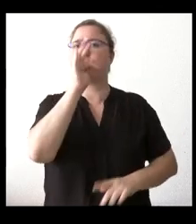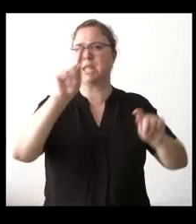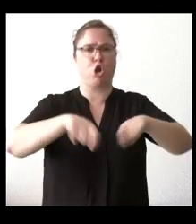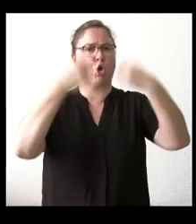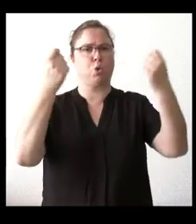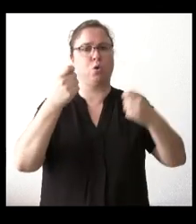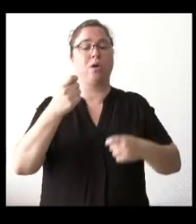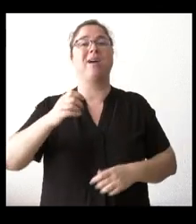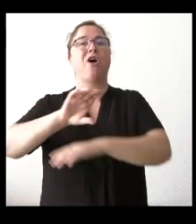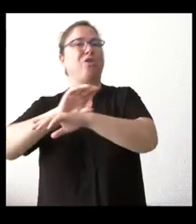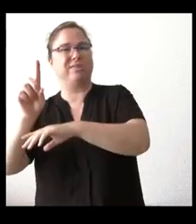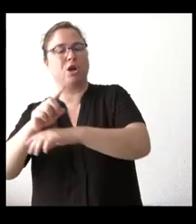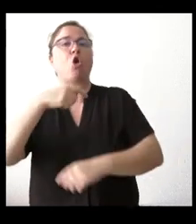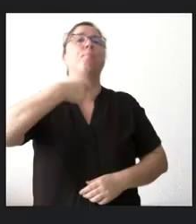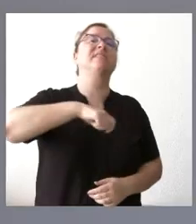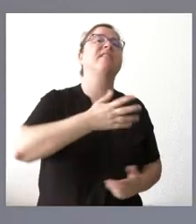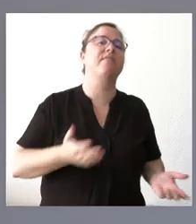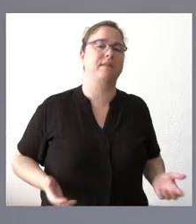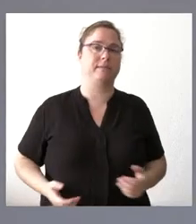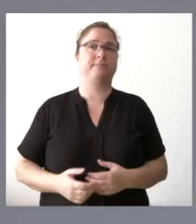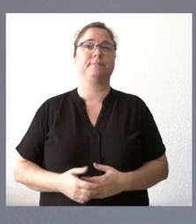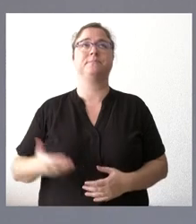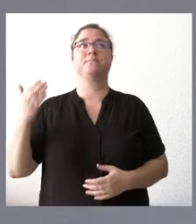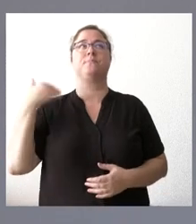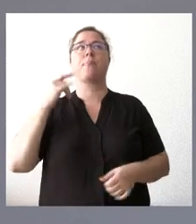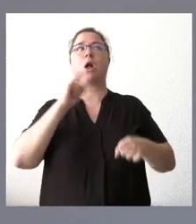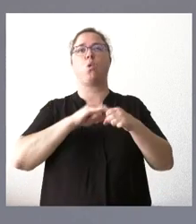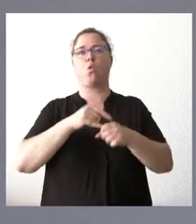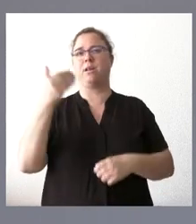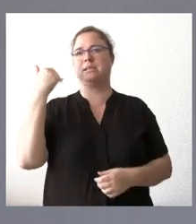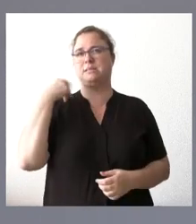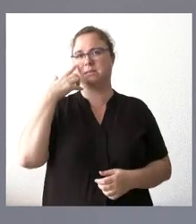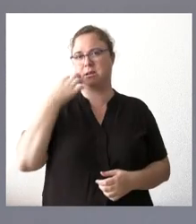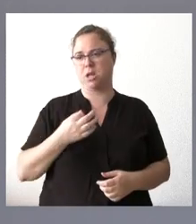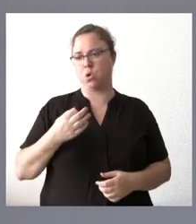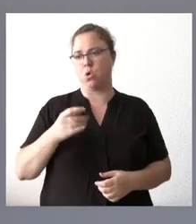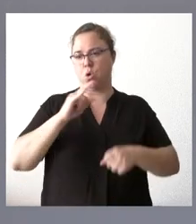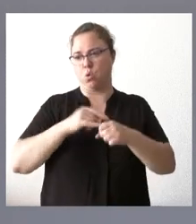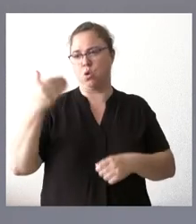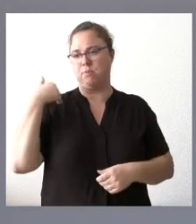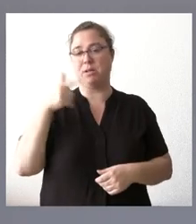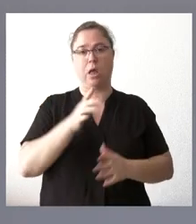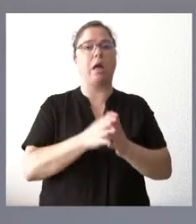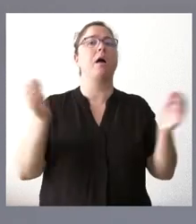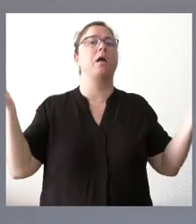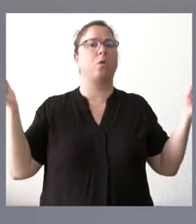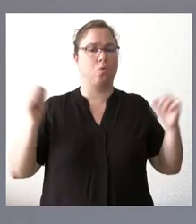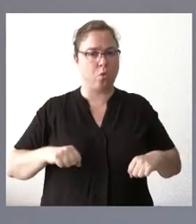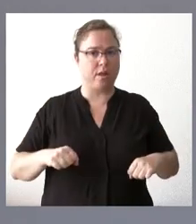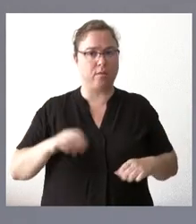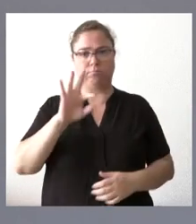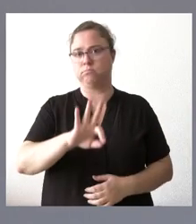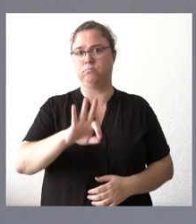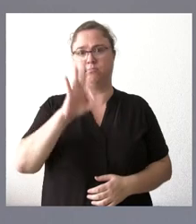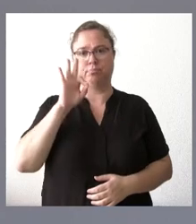consejero de Empleo. Fue el lunes pasado creo cuando se reunió el consejo del diálogo social y allí se acordó la decisión